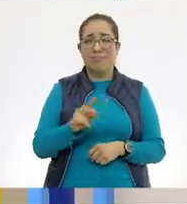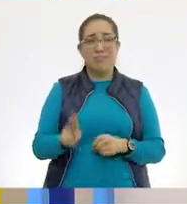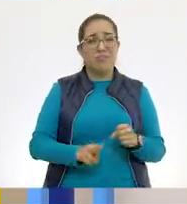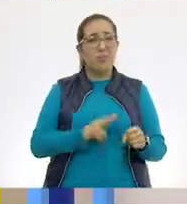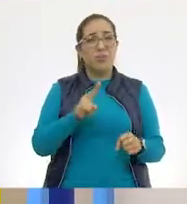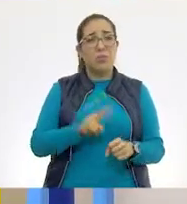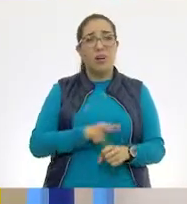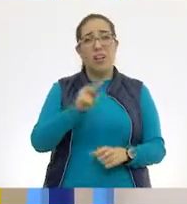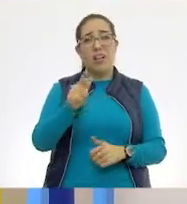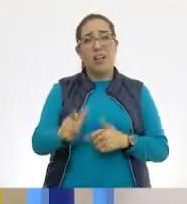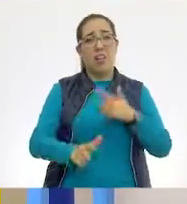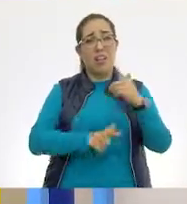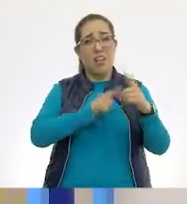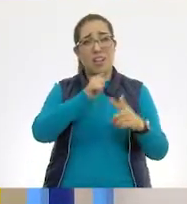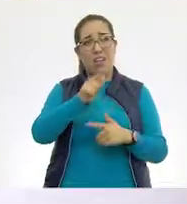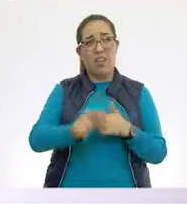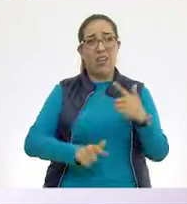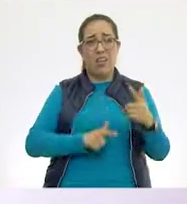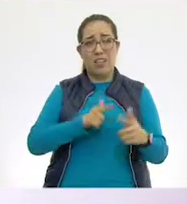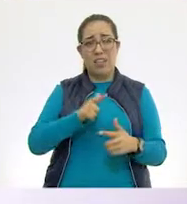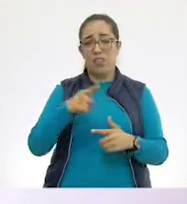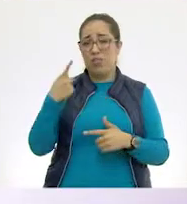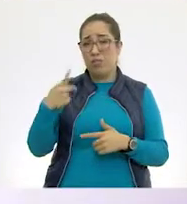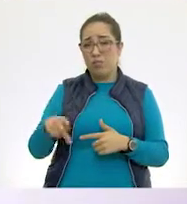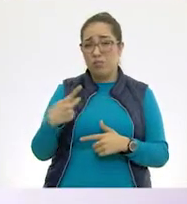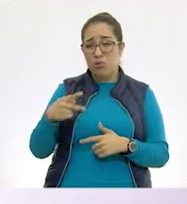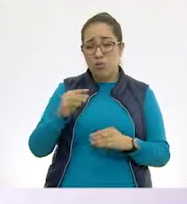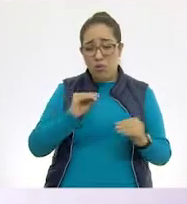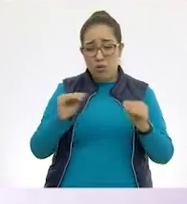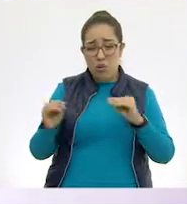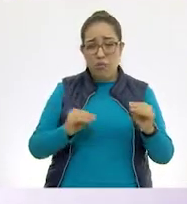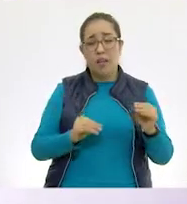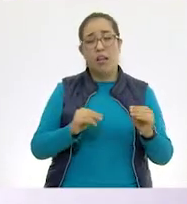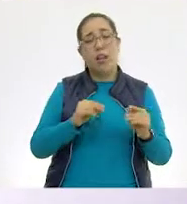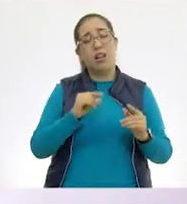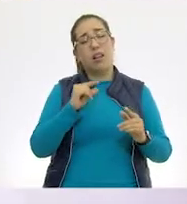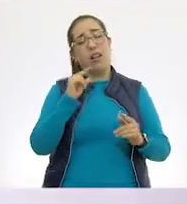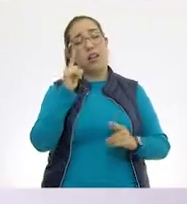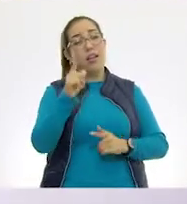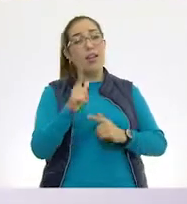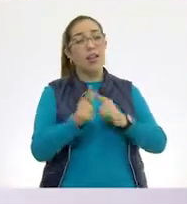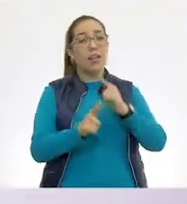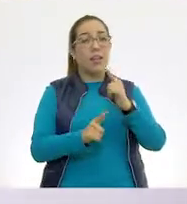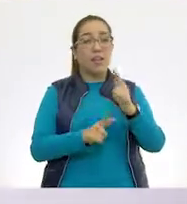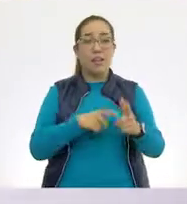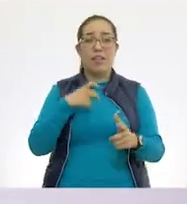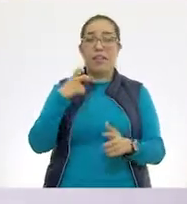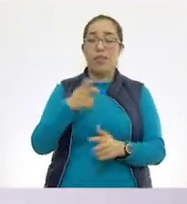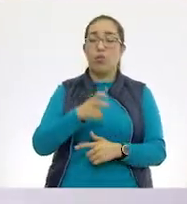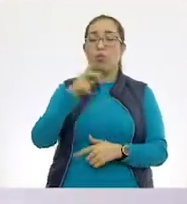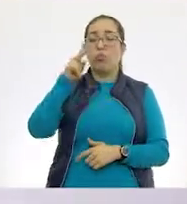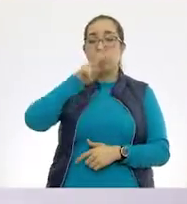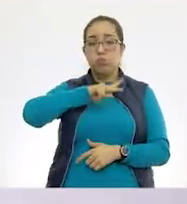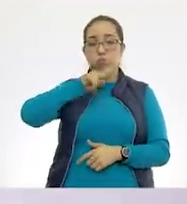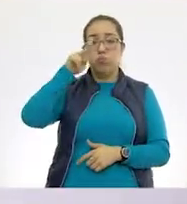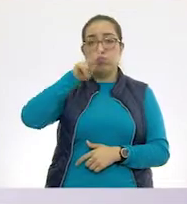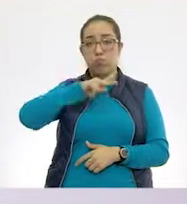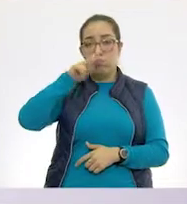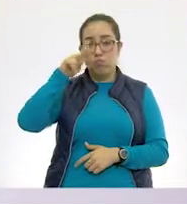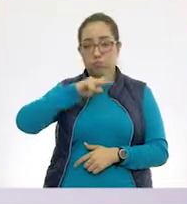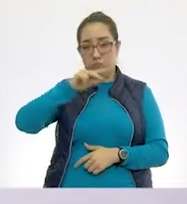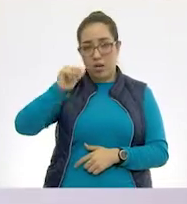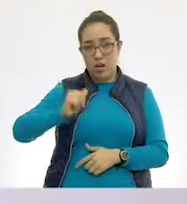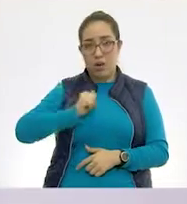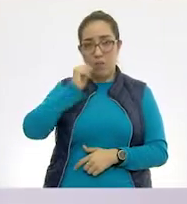no pueden moverse mucho porque entonces gastan mucha energía y les faltaría oxígeno. Así que ellos también respiran